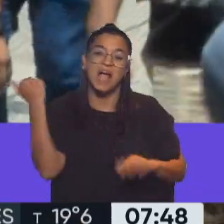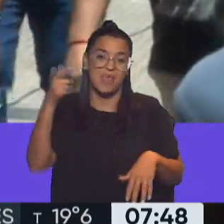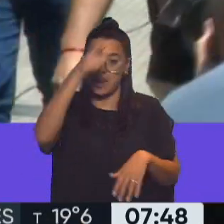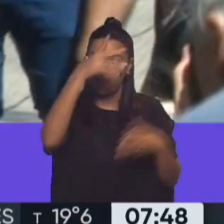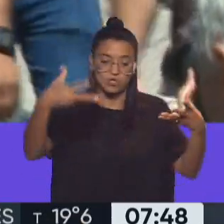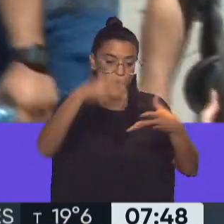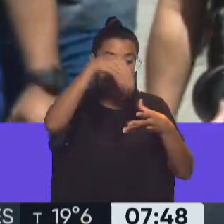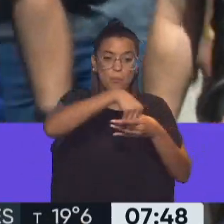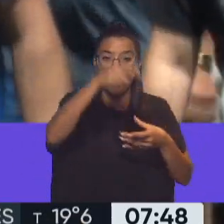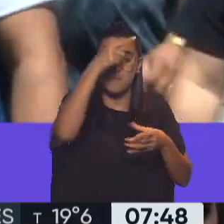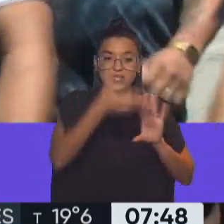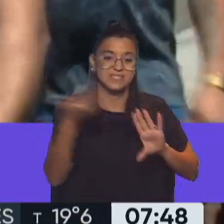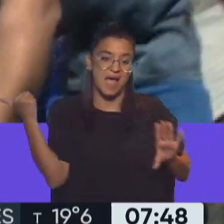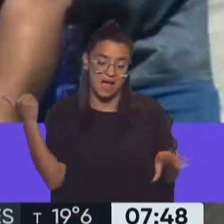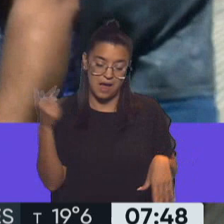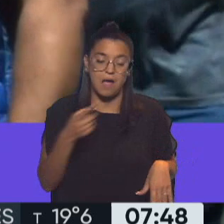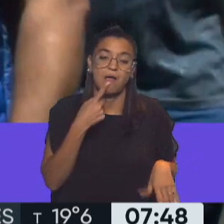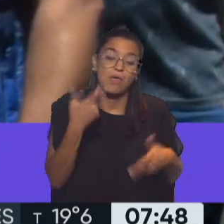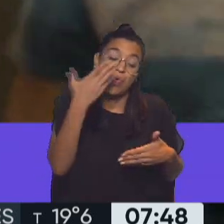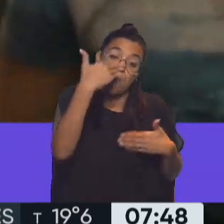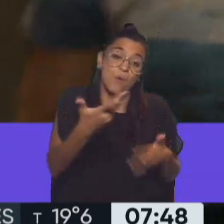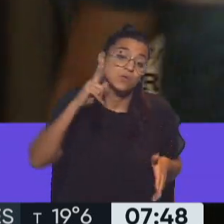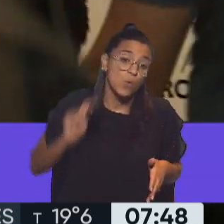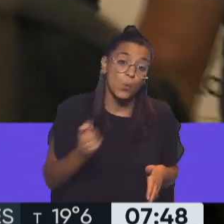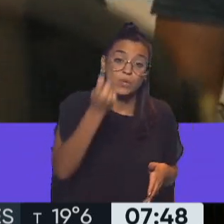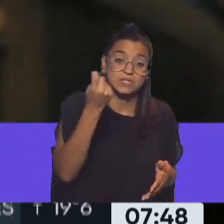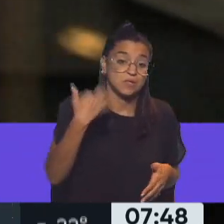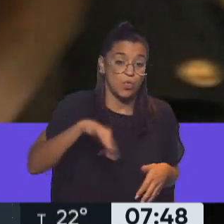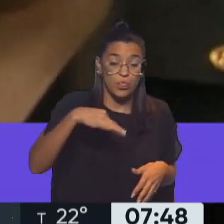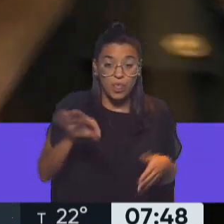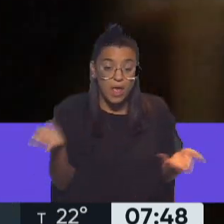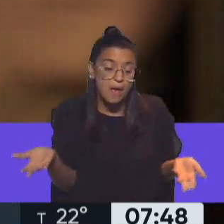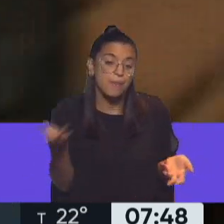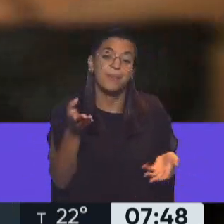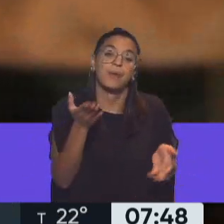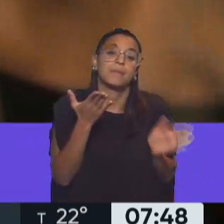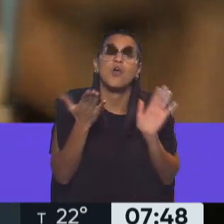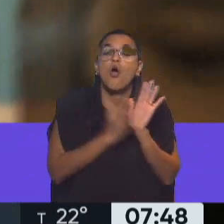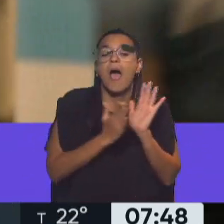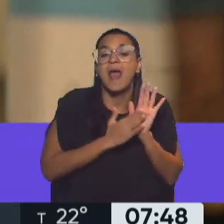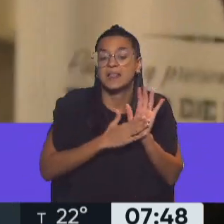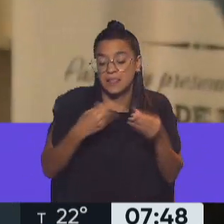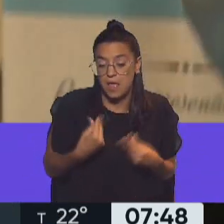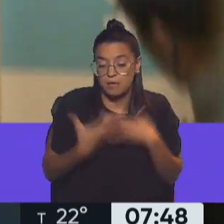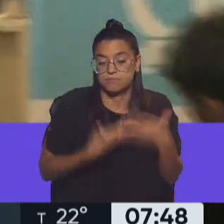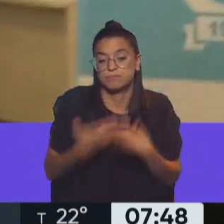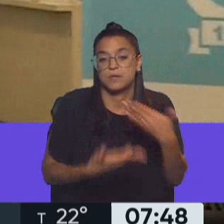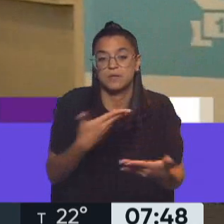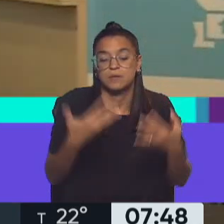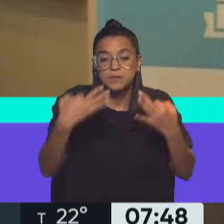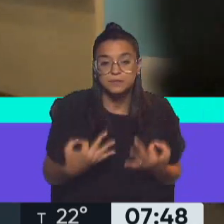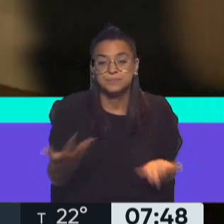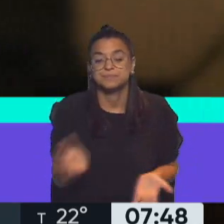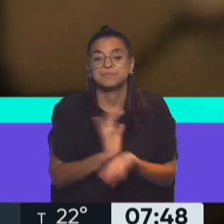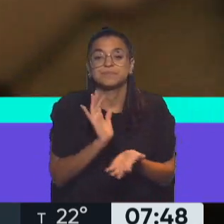obviamente, el proceso judicial por el que tienen que pasar. Tienen las garantías del video proceso, el principio de